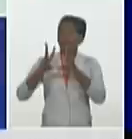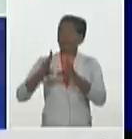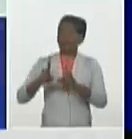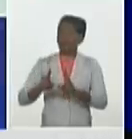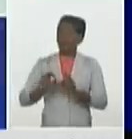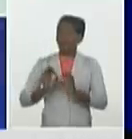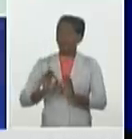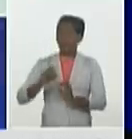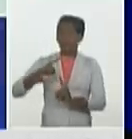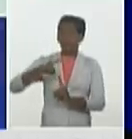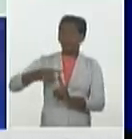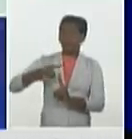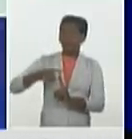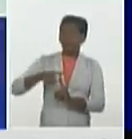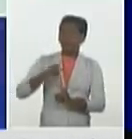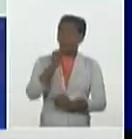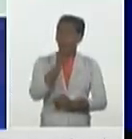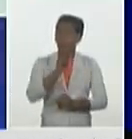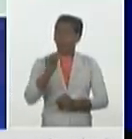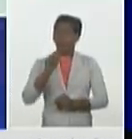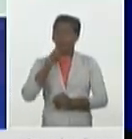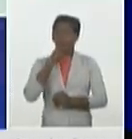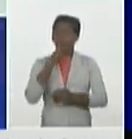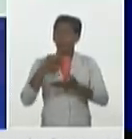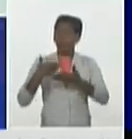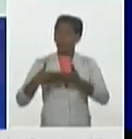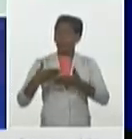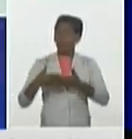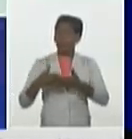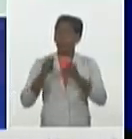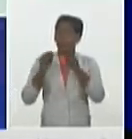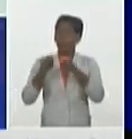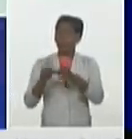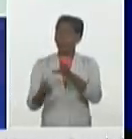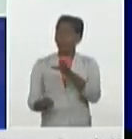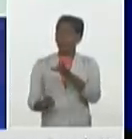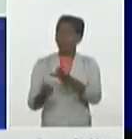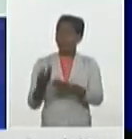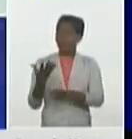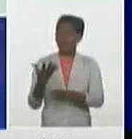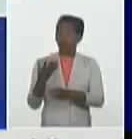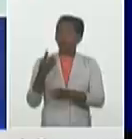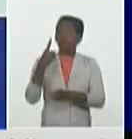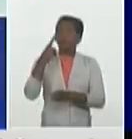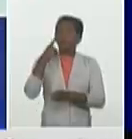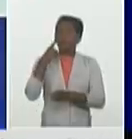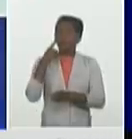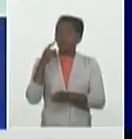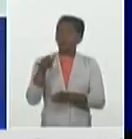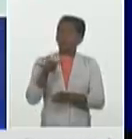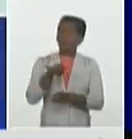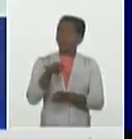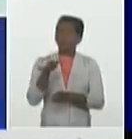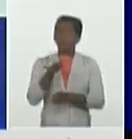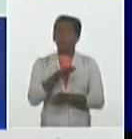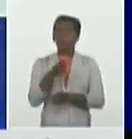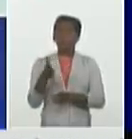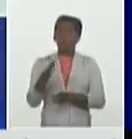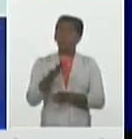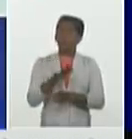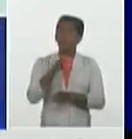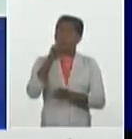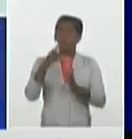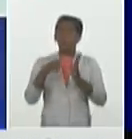diagnosticados en nuestro país han estado por encima de mil casos de mil